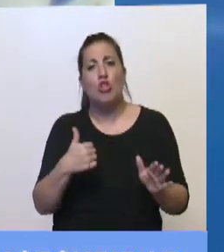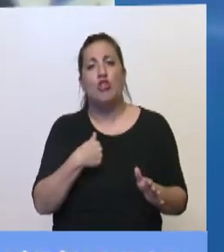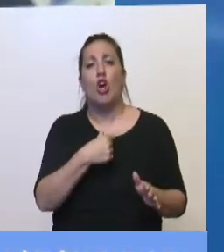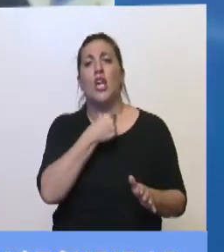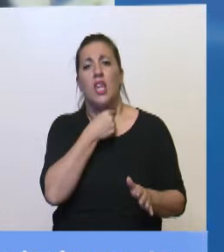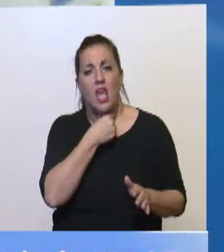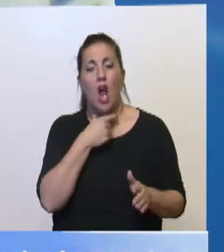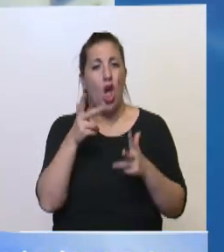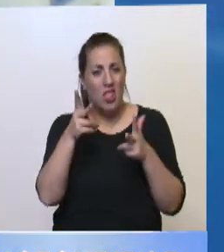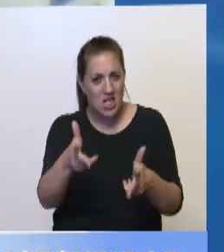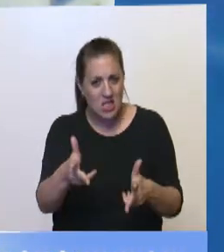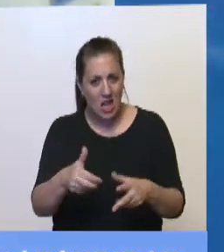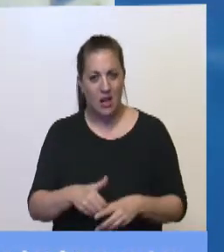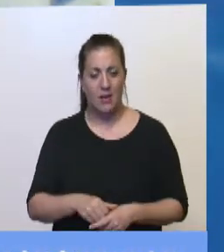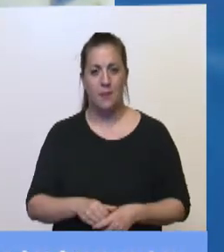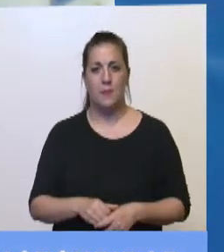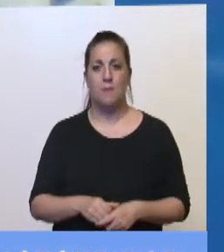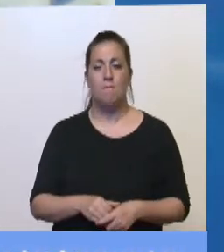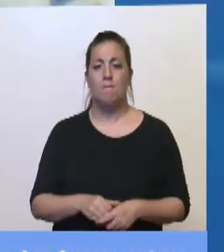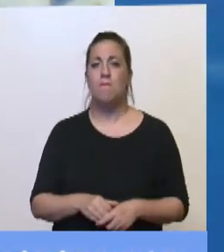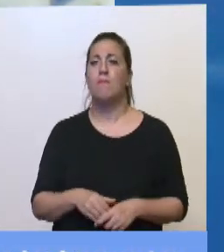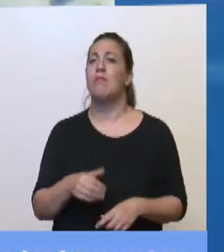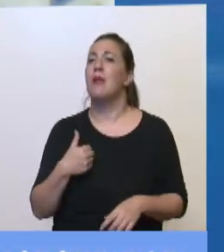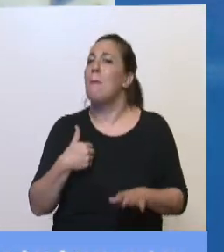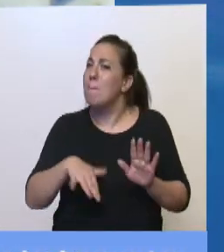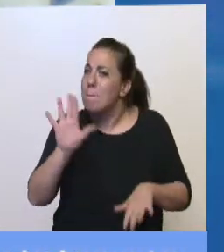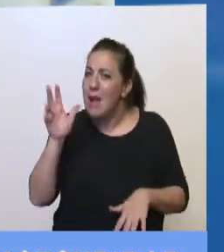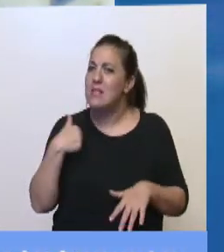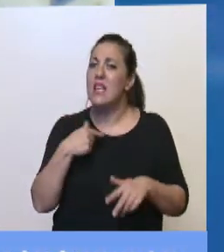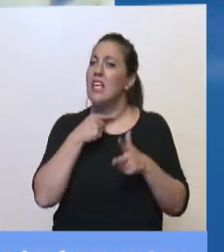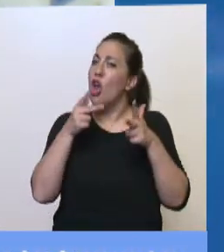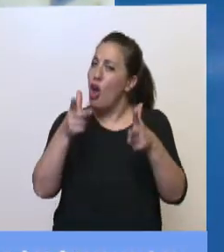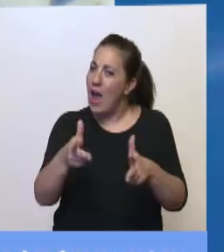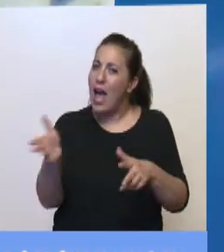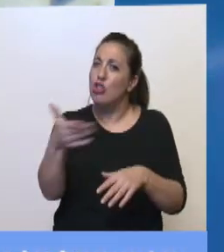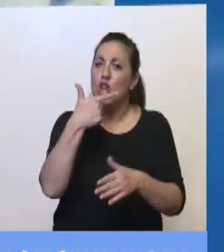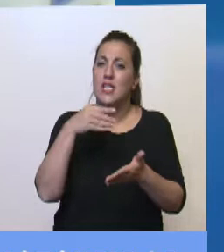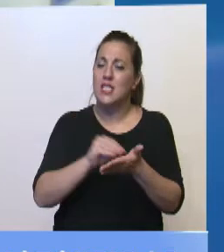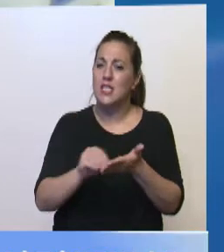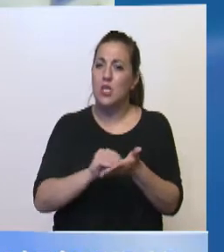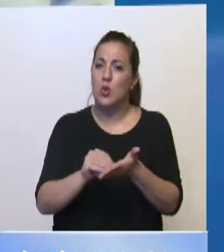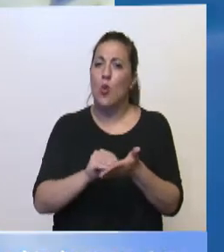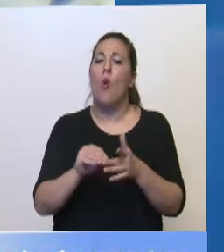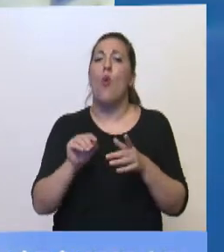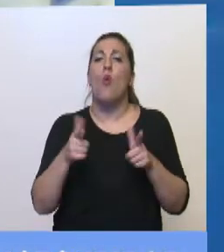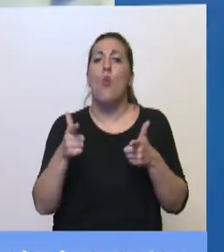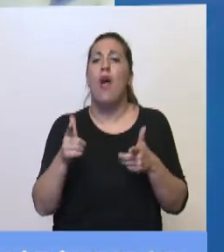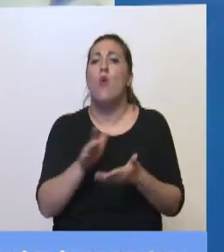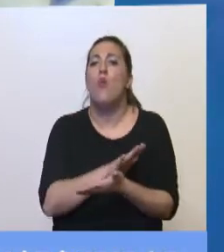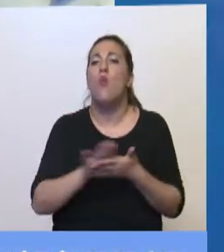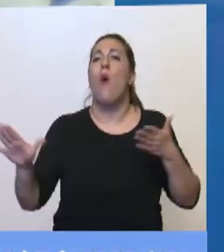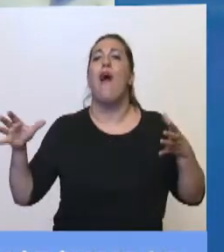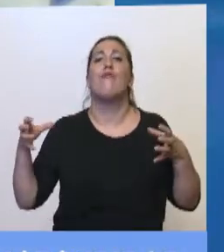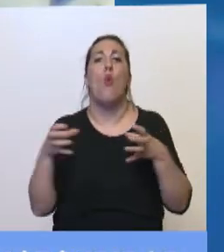decirle, Presidenta, y en especial también a todos los senadores, que en realidad lo que no hay es un nuevo